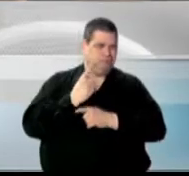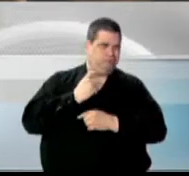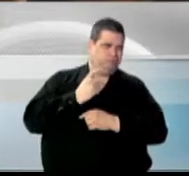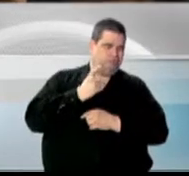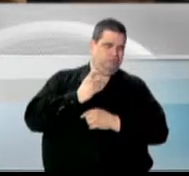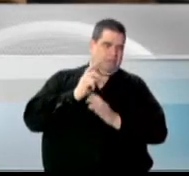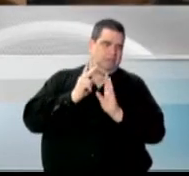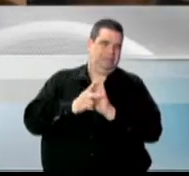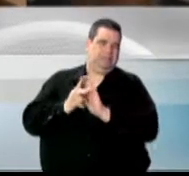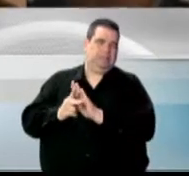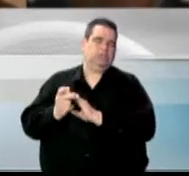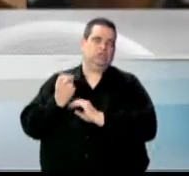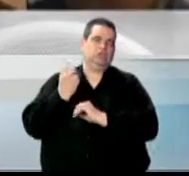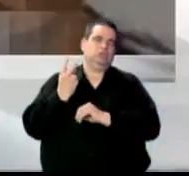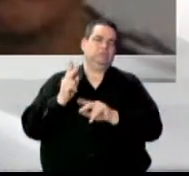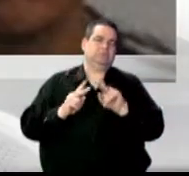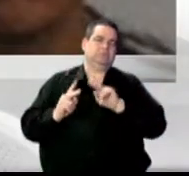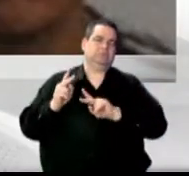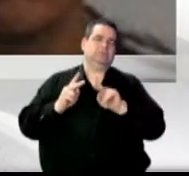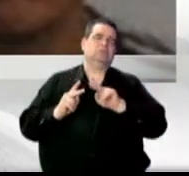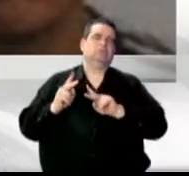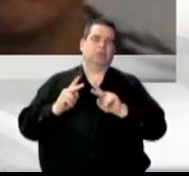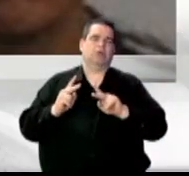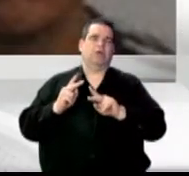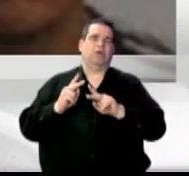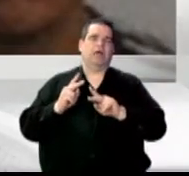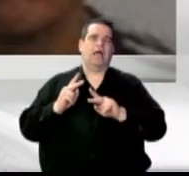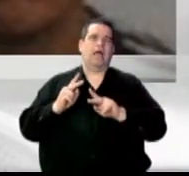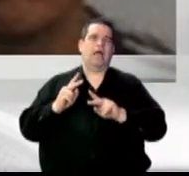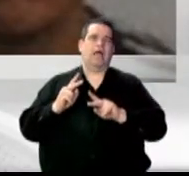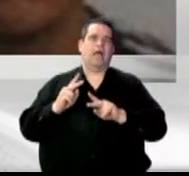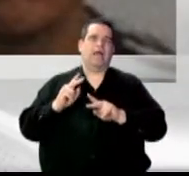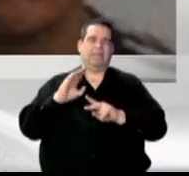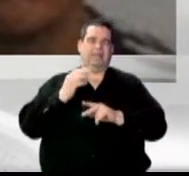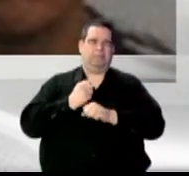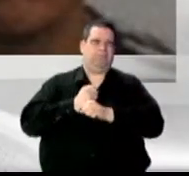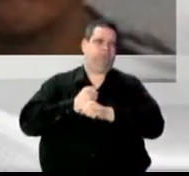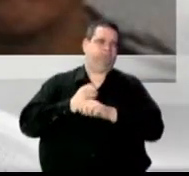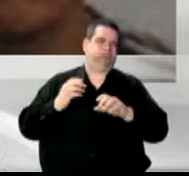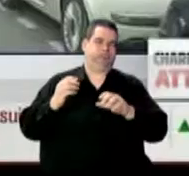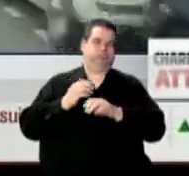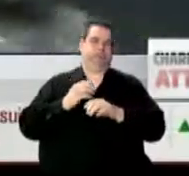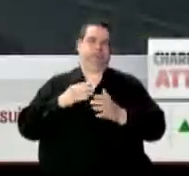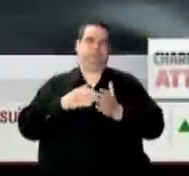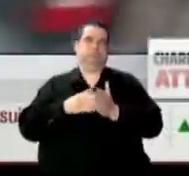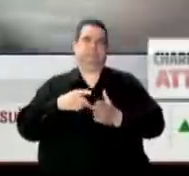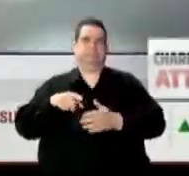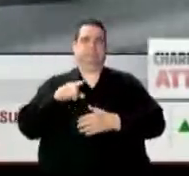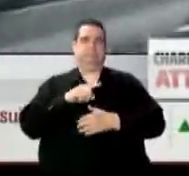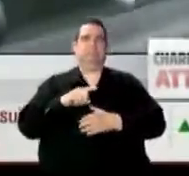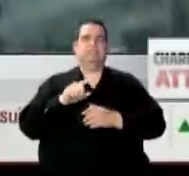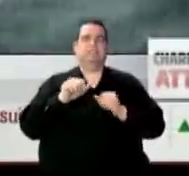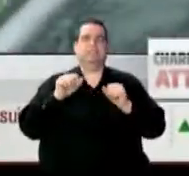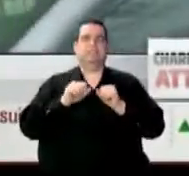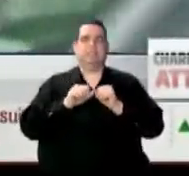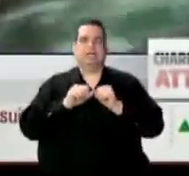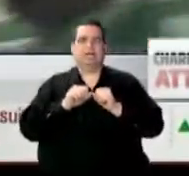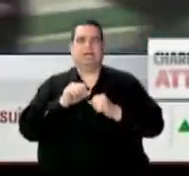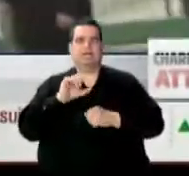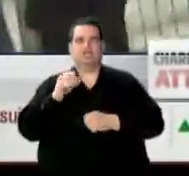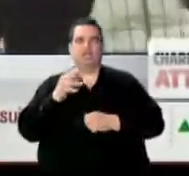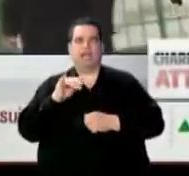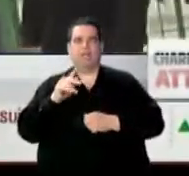que dejó el saldo de 12 muertos y 11 heridos durante un aparente ataque islamista contra la oficina en parís de la revista charlie etbo